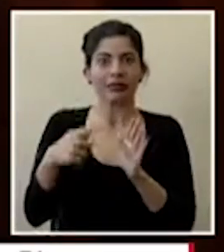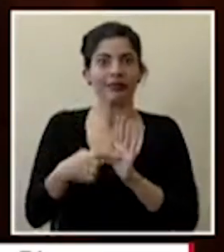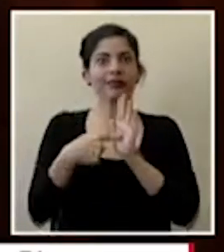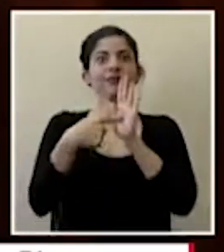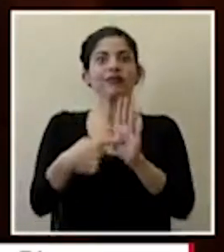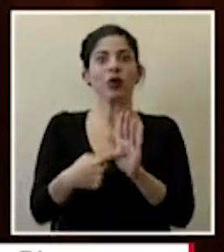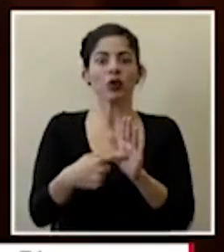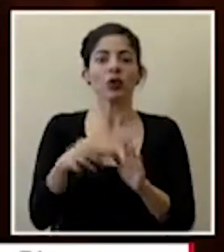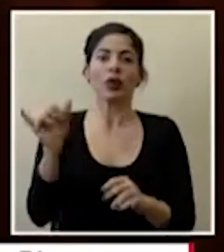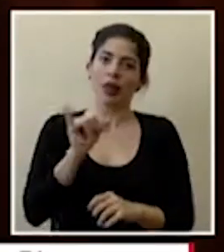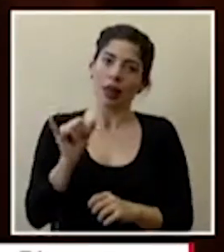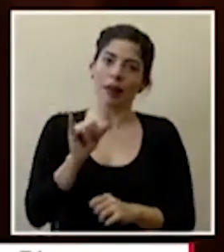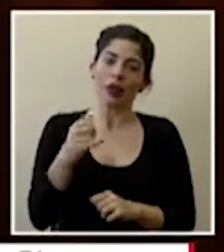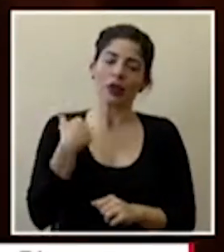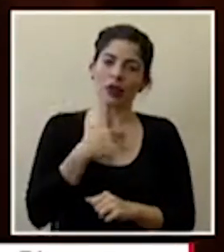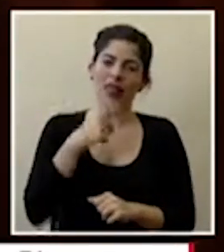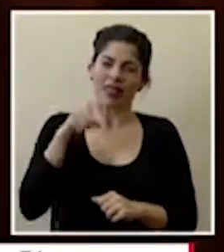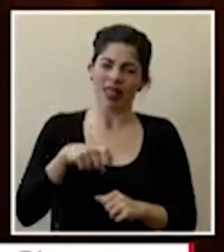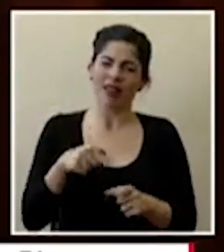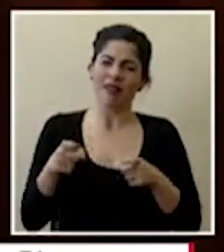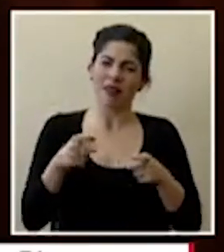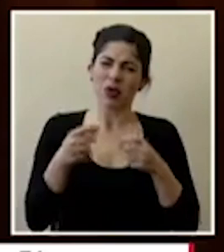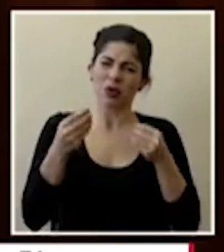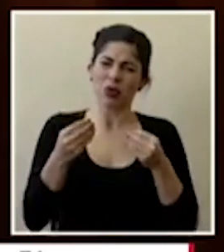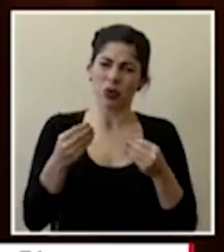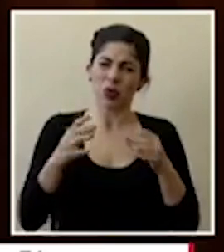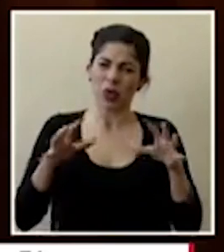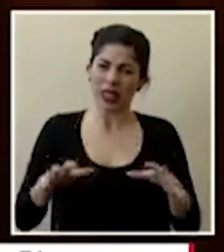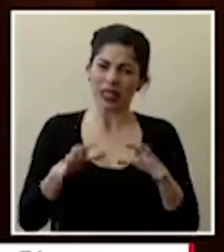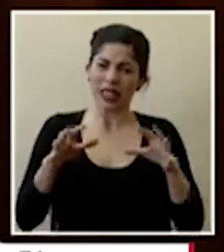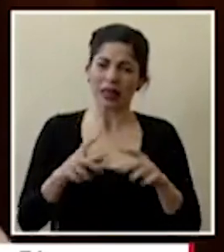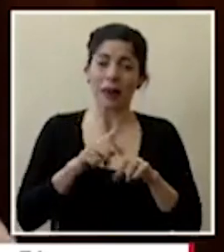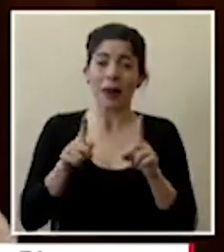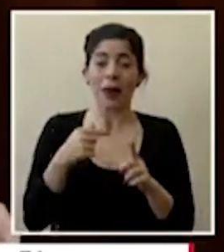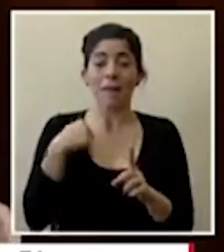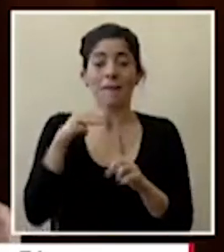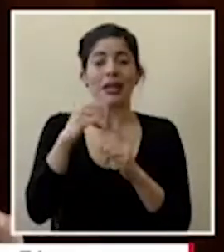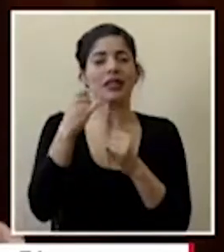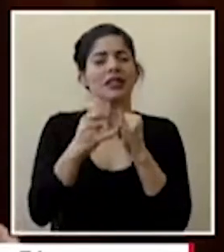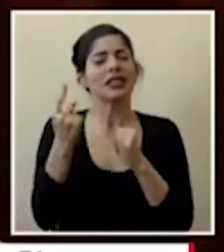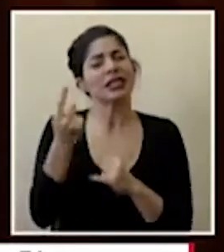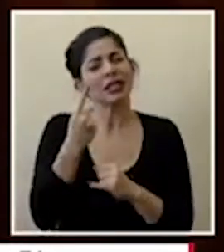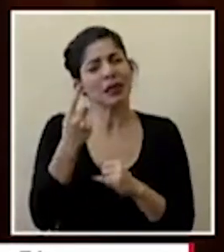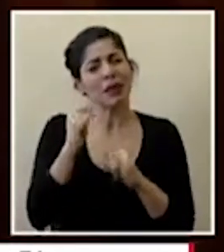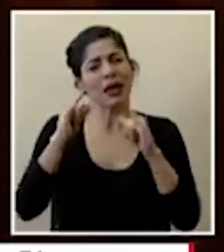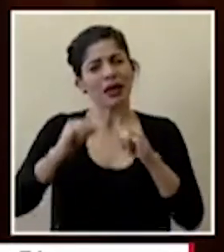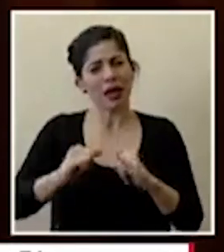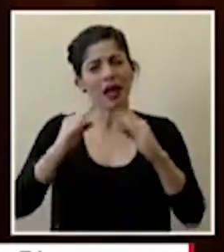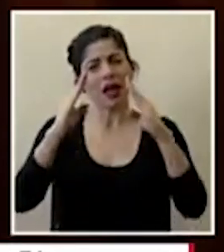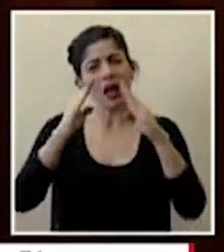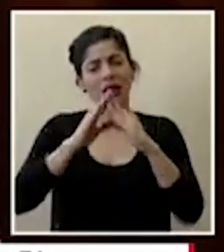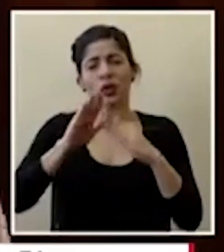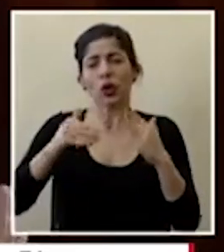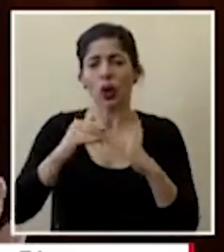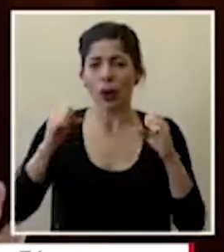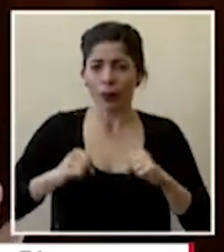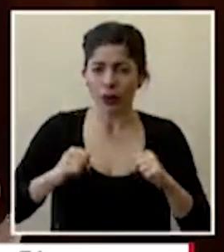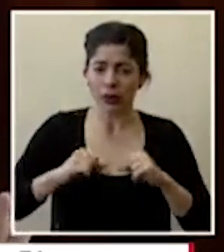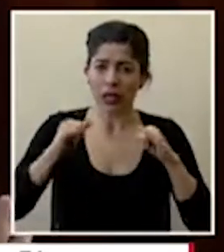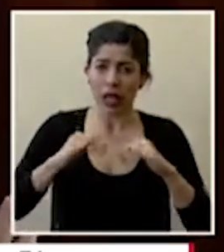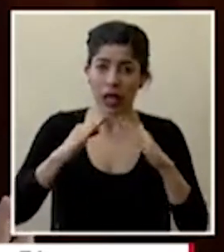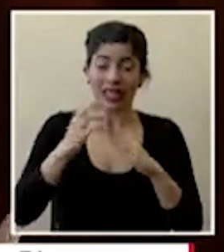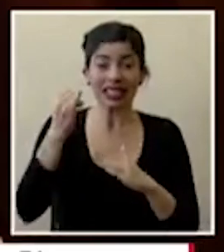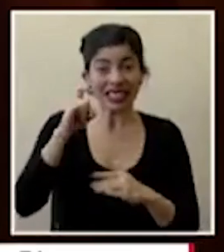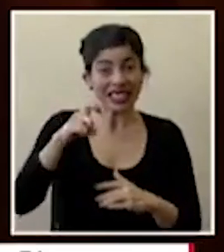también que tenemos que medir mucho nuestras actividades pero yo el mensaje final es siempre quedémonos en casa en la medida de lo posible si